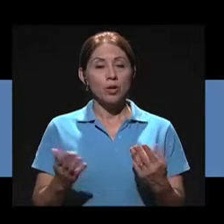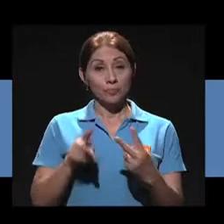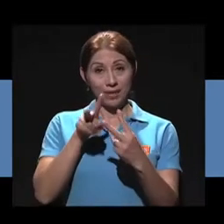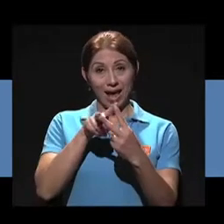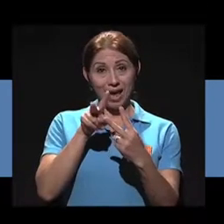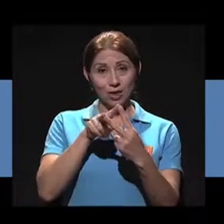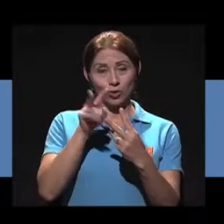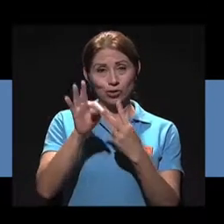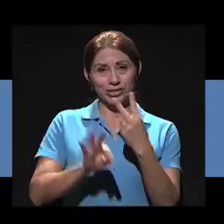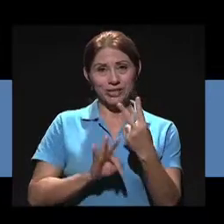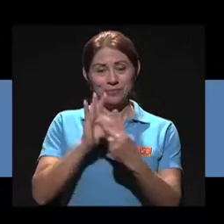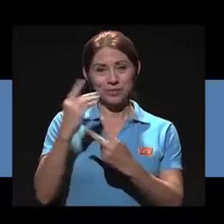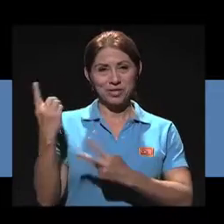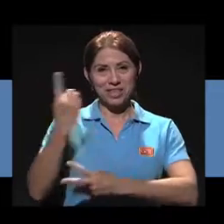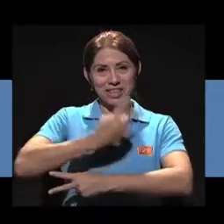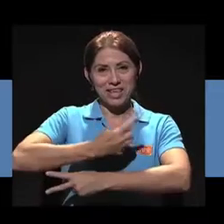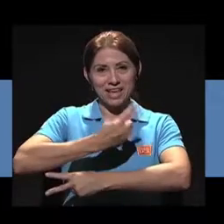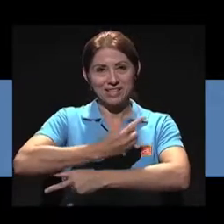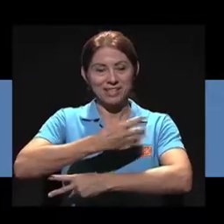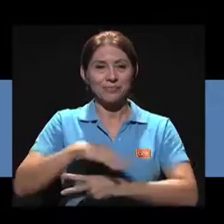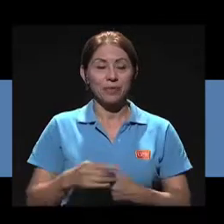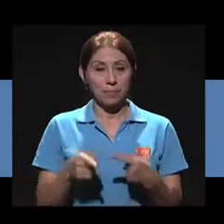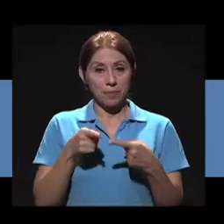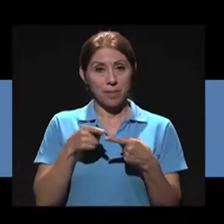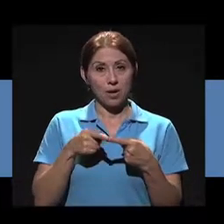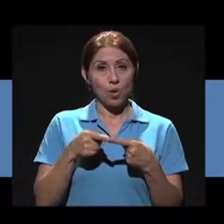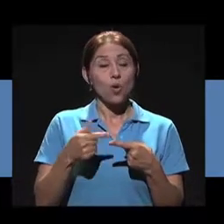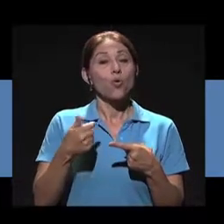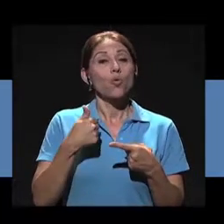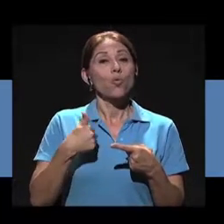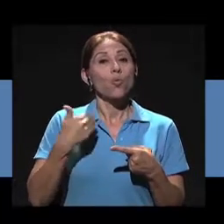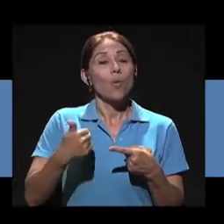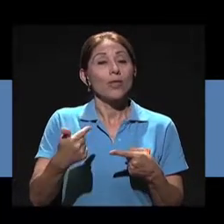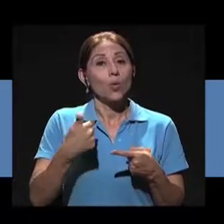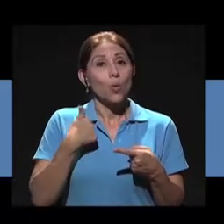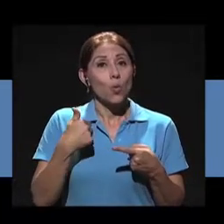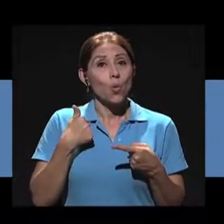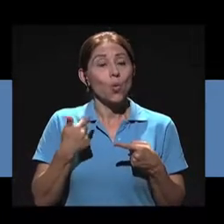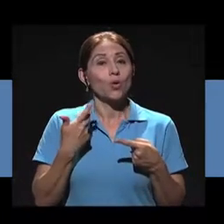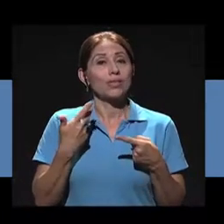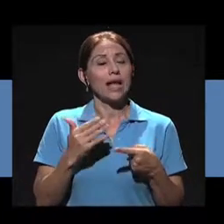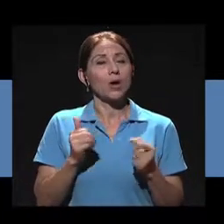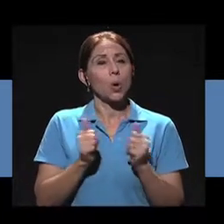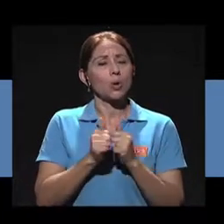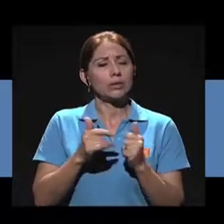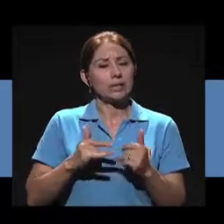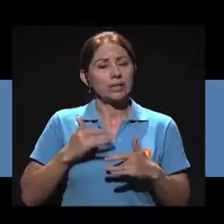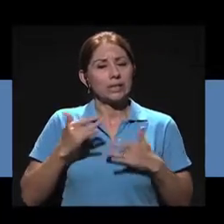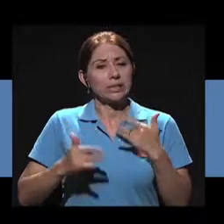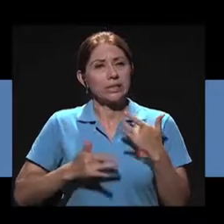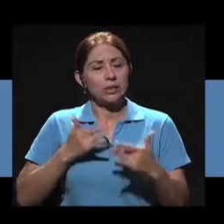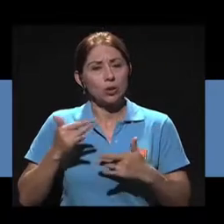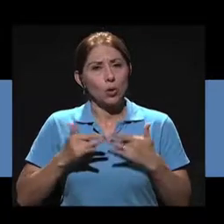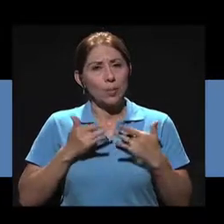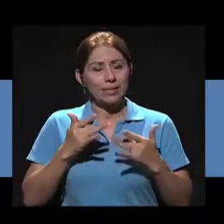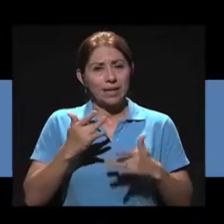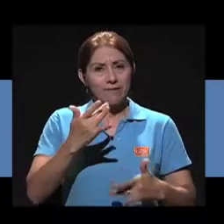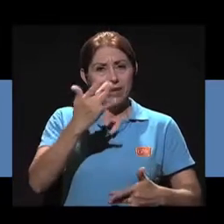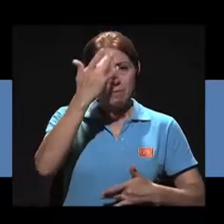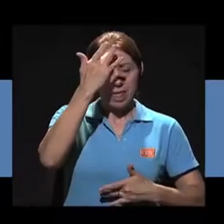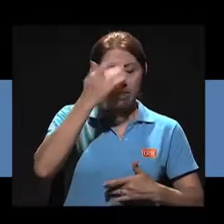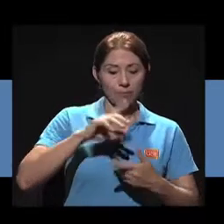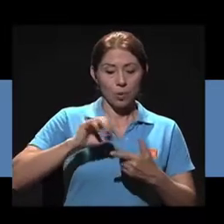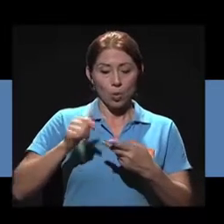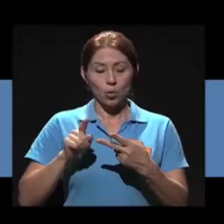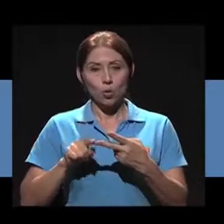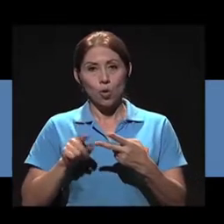Bueno, hay dos clases de días, ¿verdad? Uno, cuando uno está en remisión o cuando está con los síntomas de la enfermedad. El